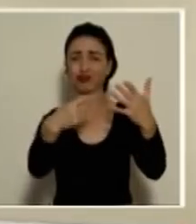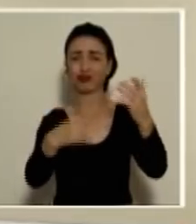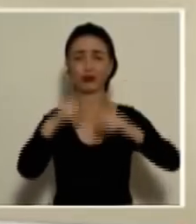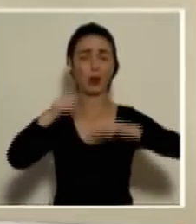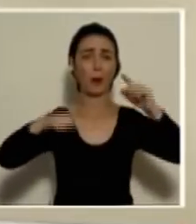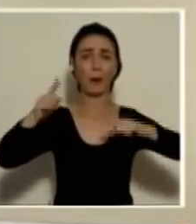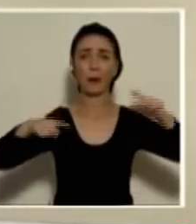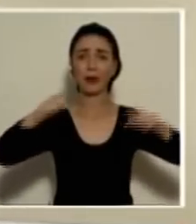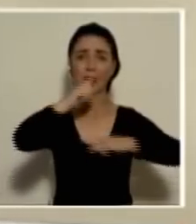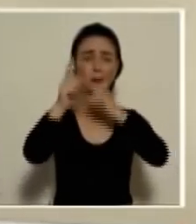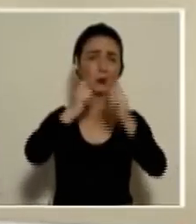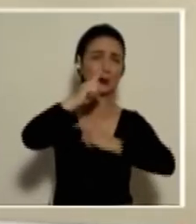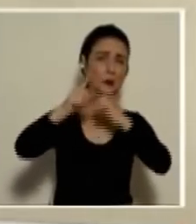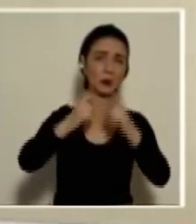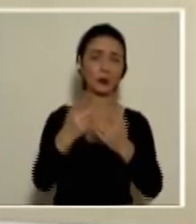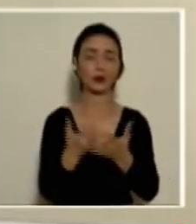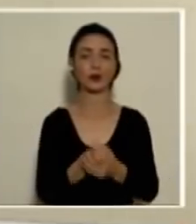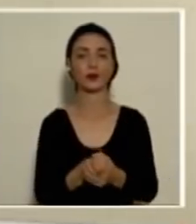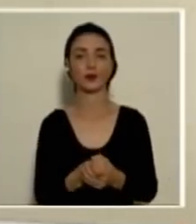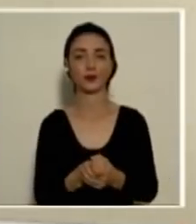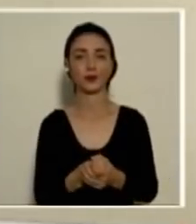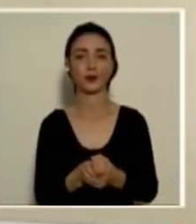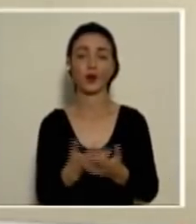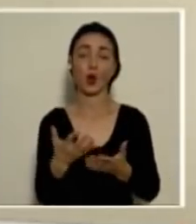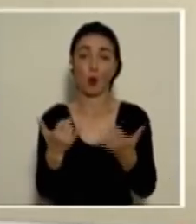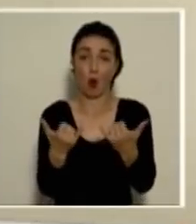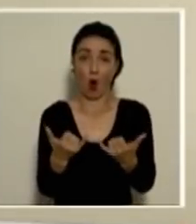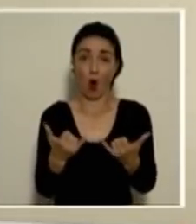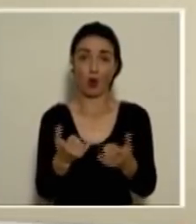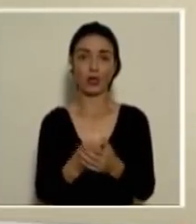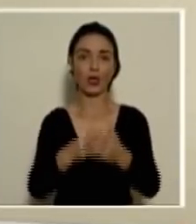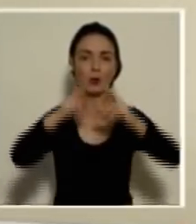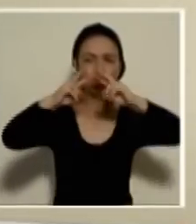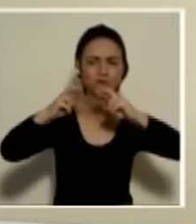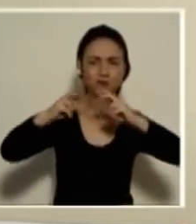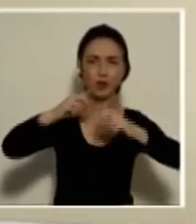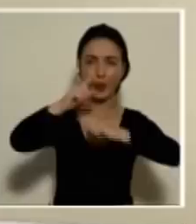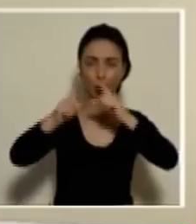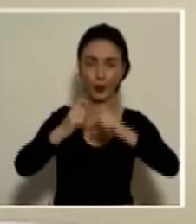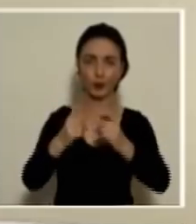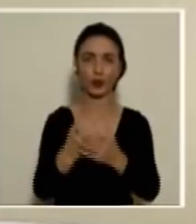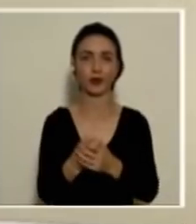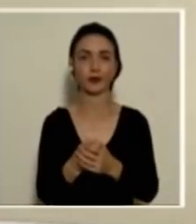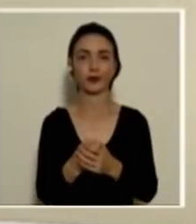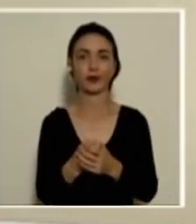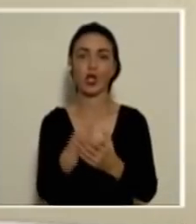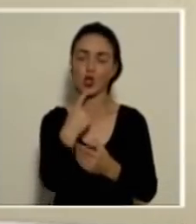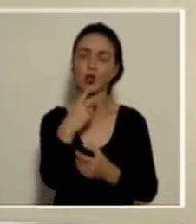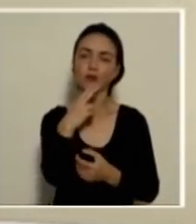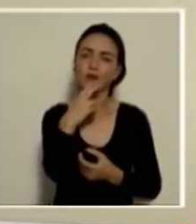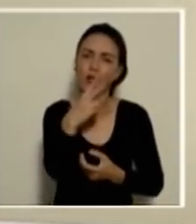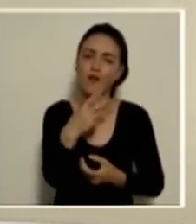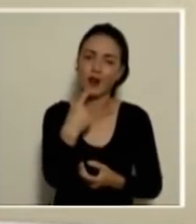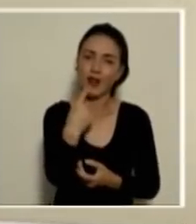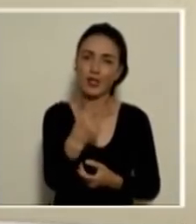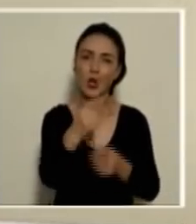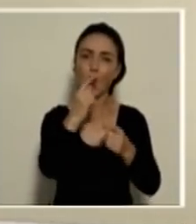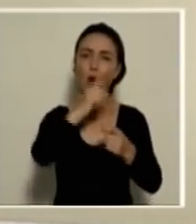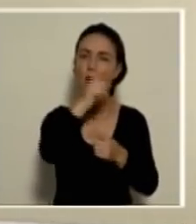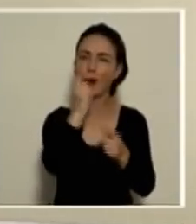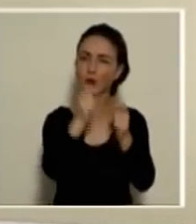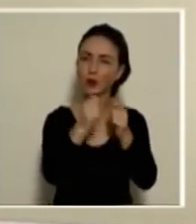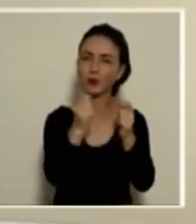de variables que correspondería, como en este caso, revisar y consultar. Y con sinceridad les digo, bueno, una pregunta tan